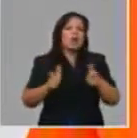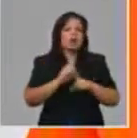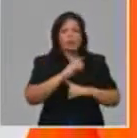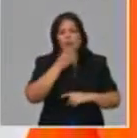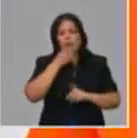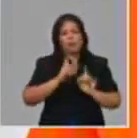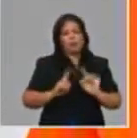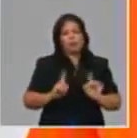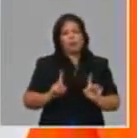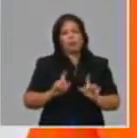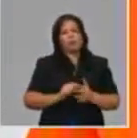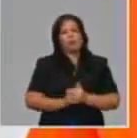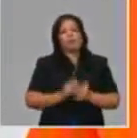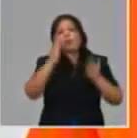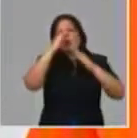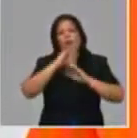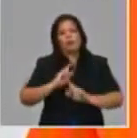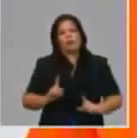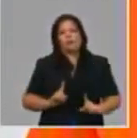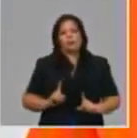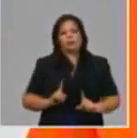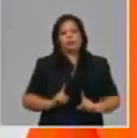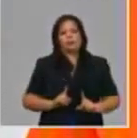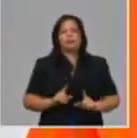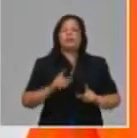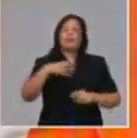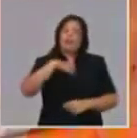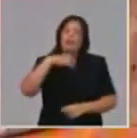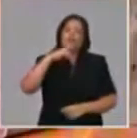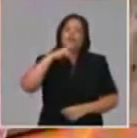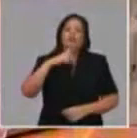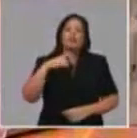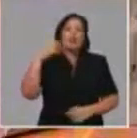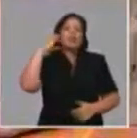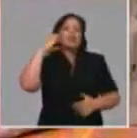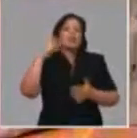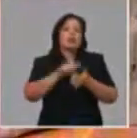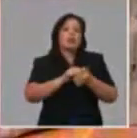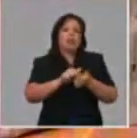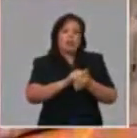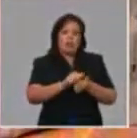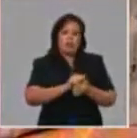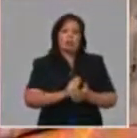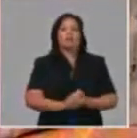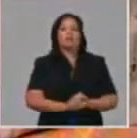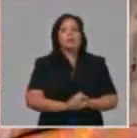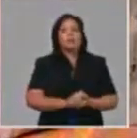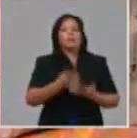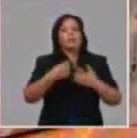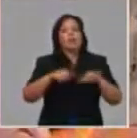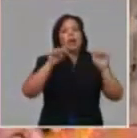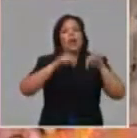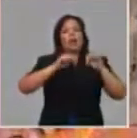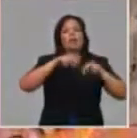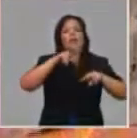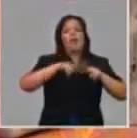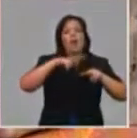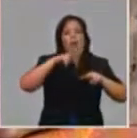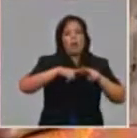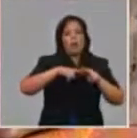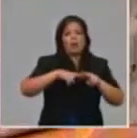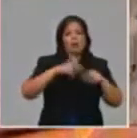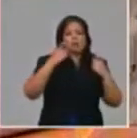siempre lo reconocimos así, fue el detergente. Incluso en La Habana, para completar la distribución de este último